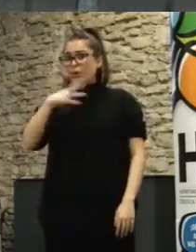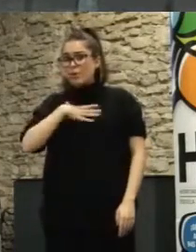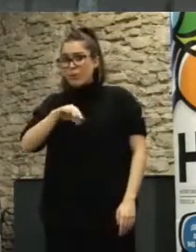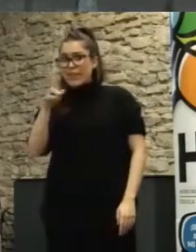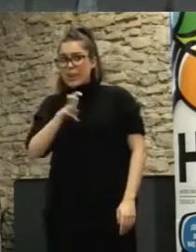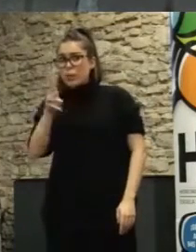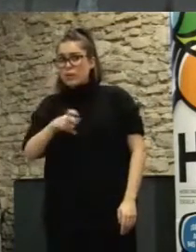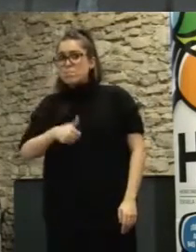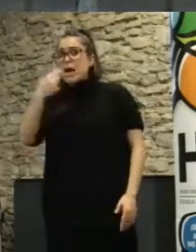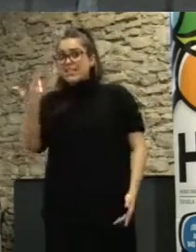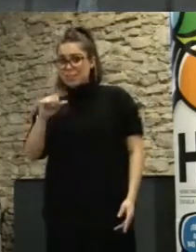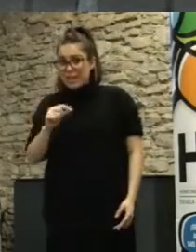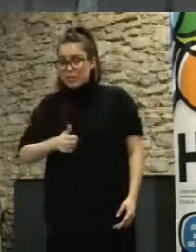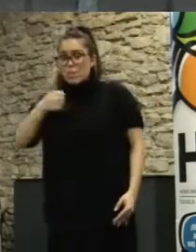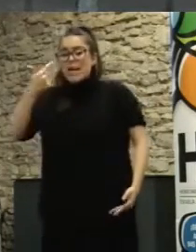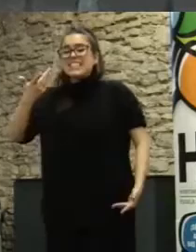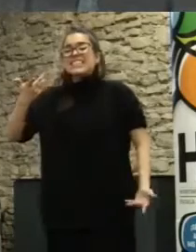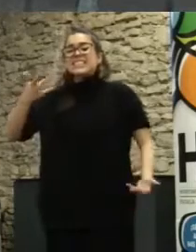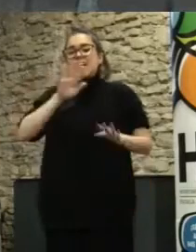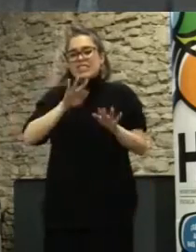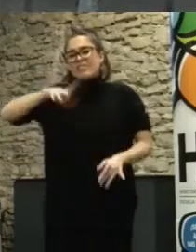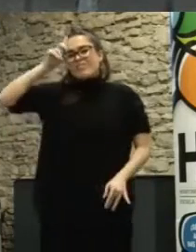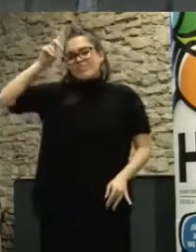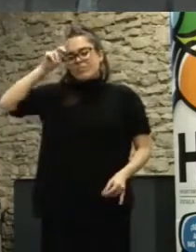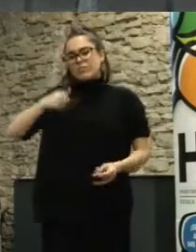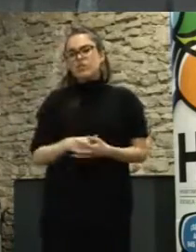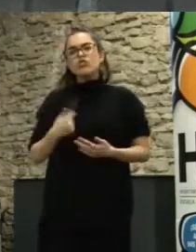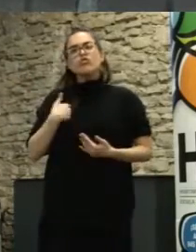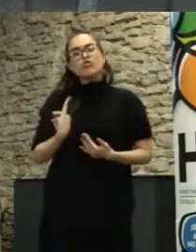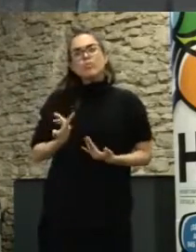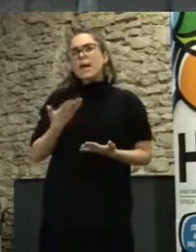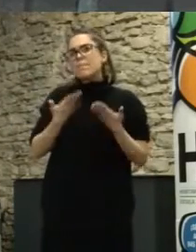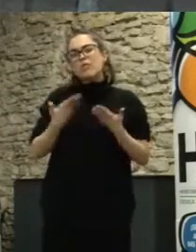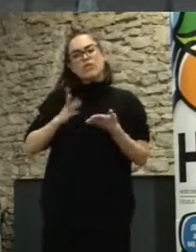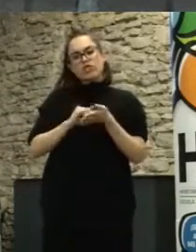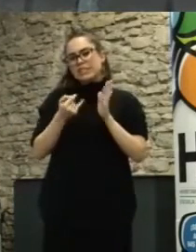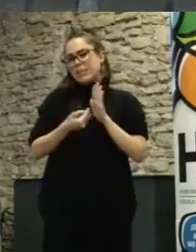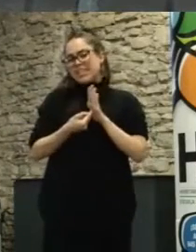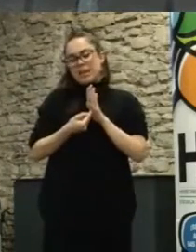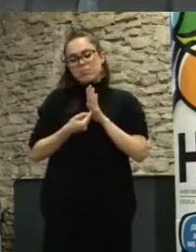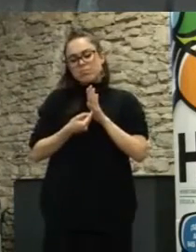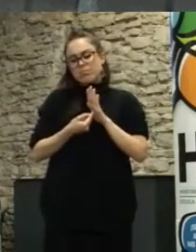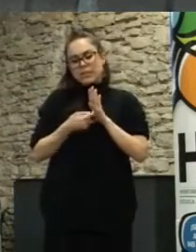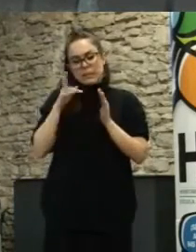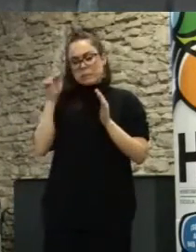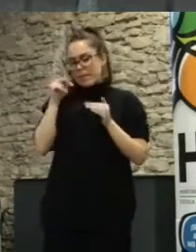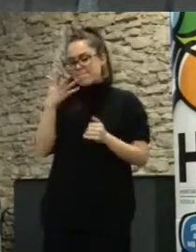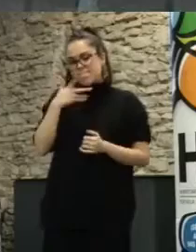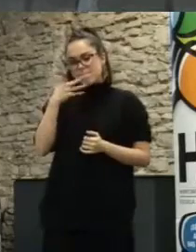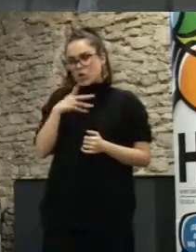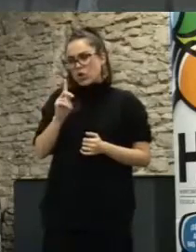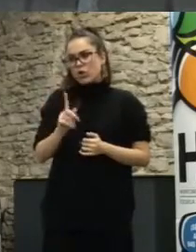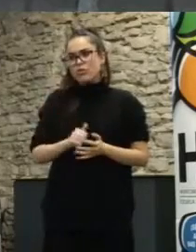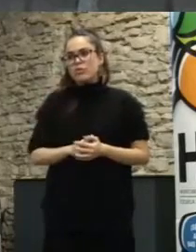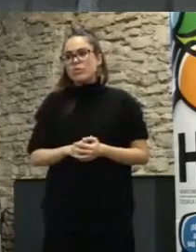más barato yo no conozco casos desde luego de una evaluación sistemática y que te permita tener esa visión que tienes